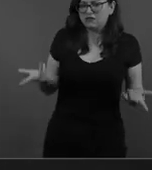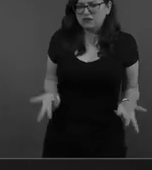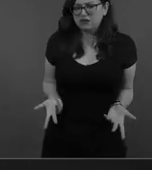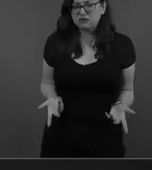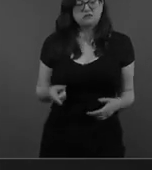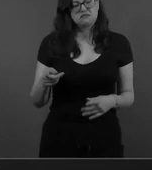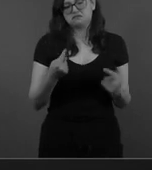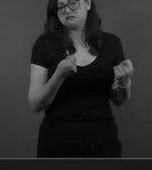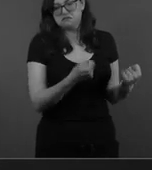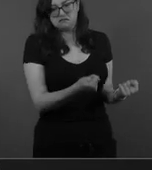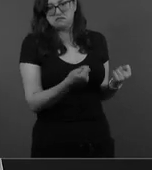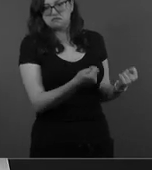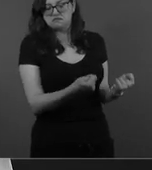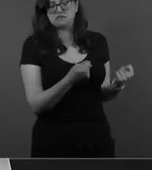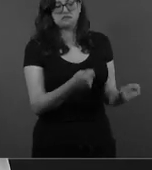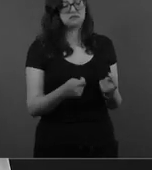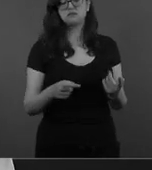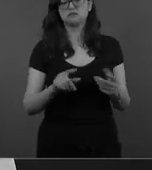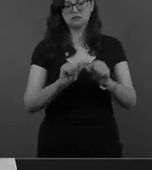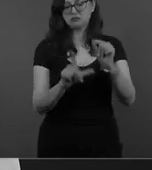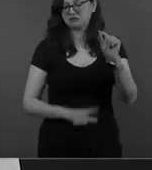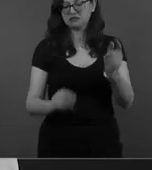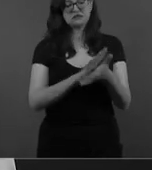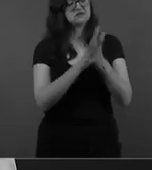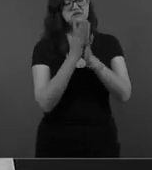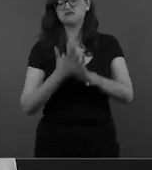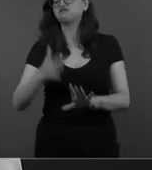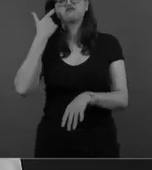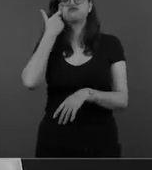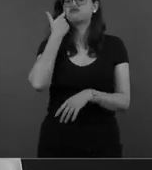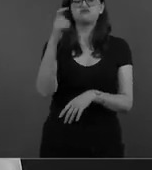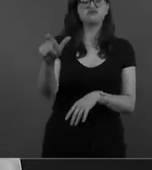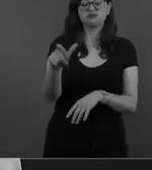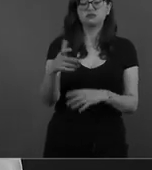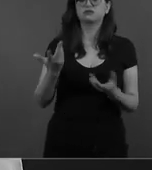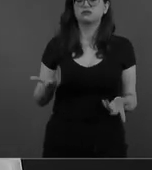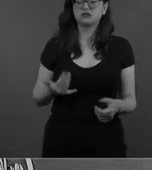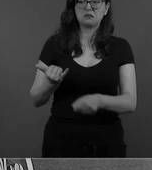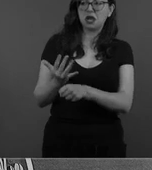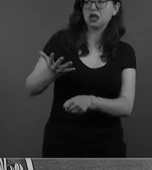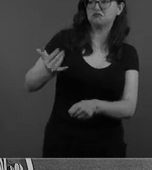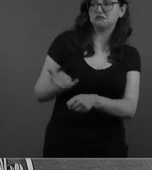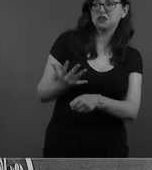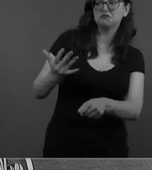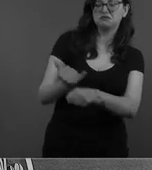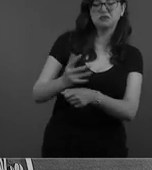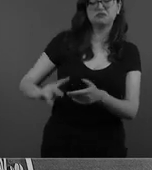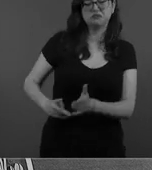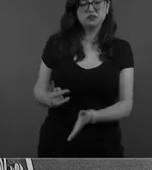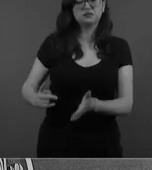utilizado estos mecanismos para poder frenar las acciones del gobierno.